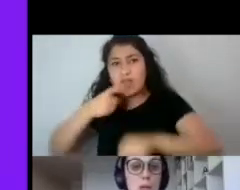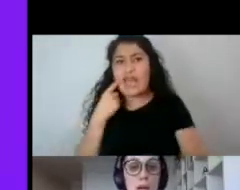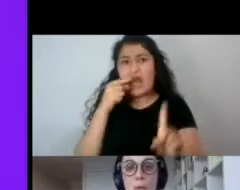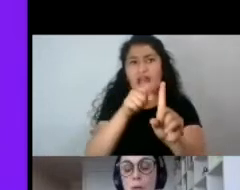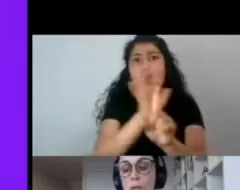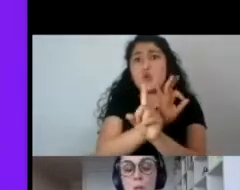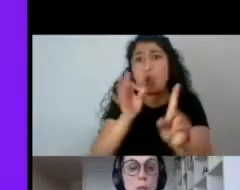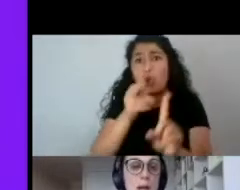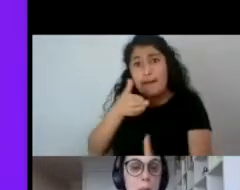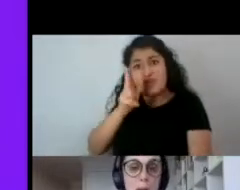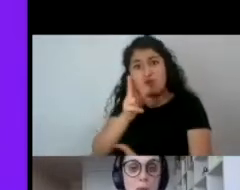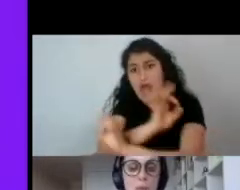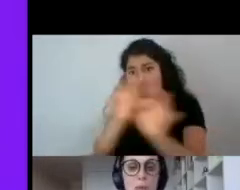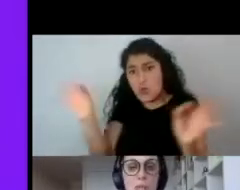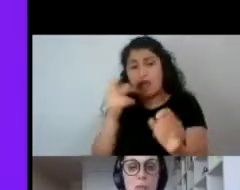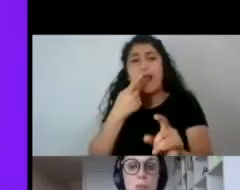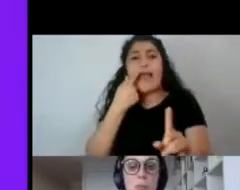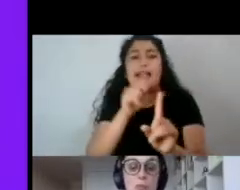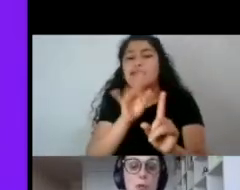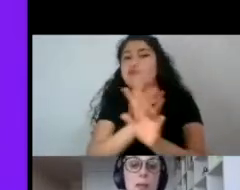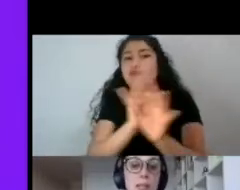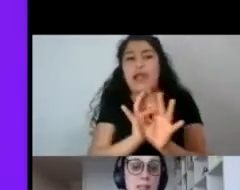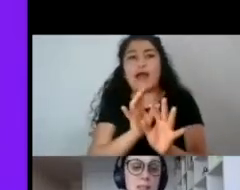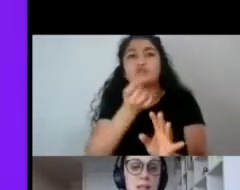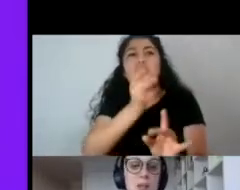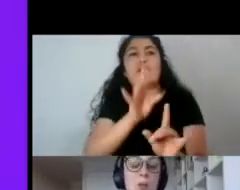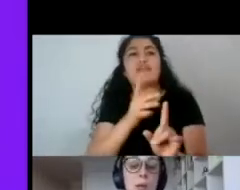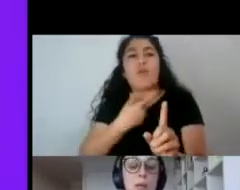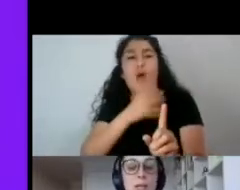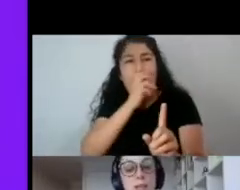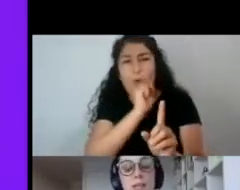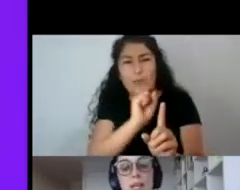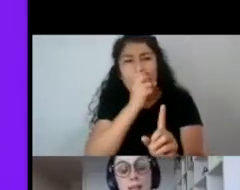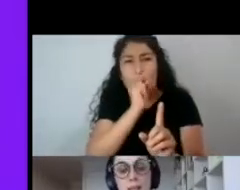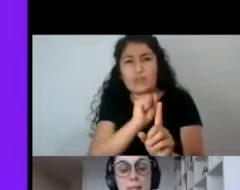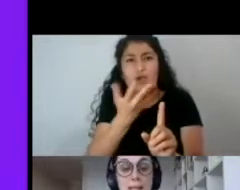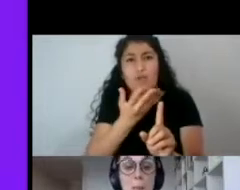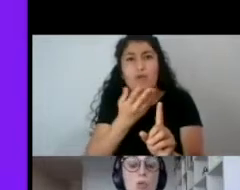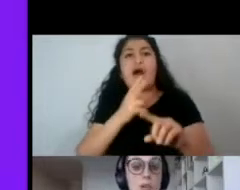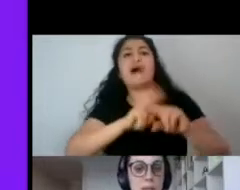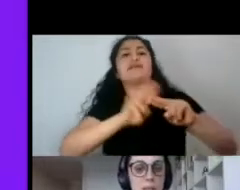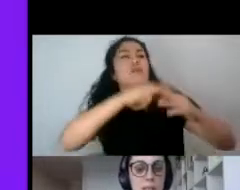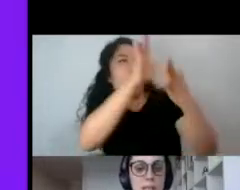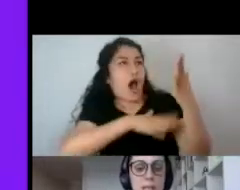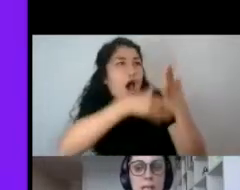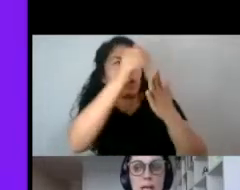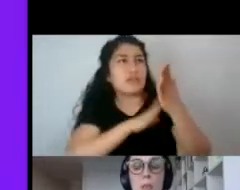pistola, nunca toma un arma, ¿no? Sino que su forma de resistir a los juegos es a través del arte, él se camufla.